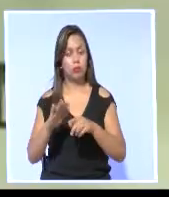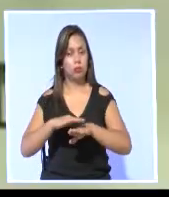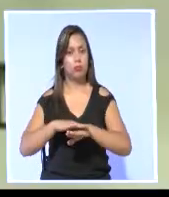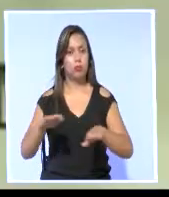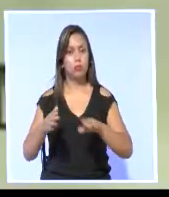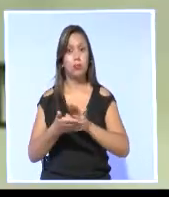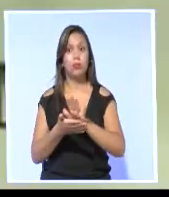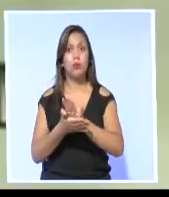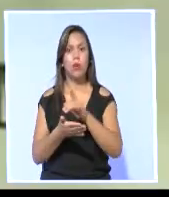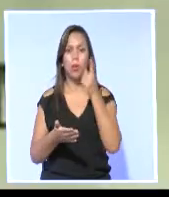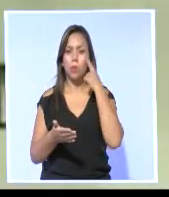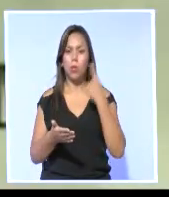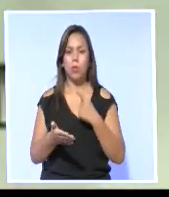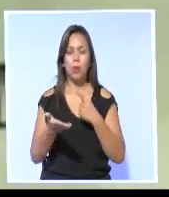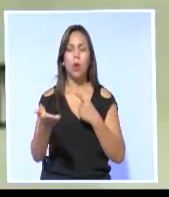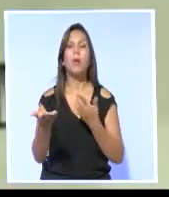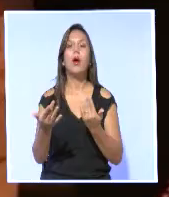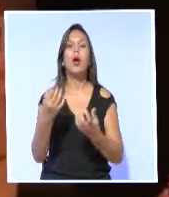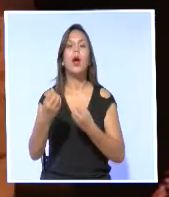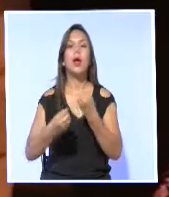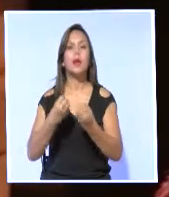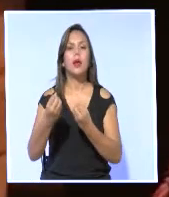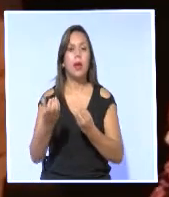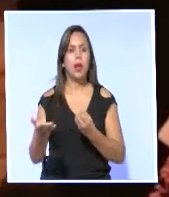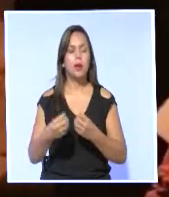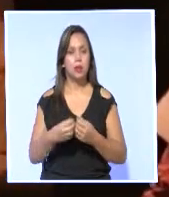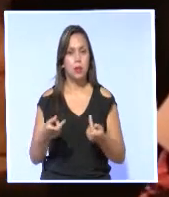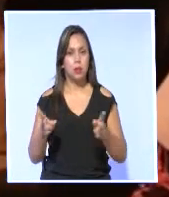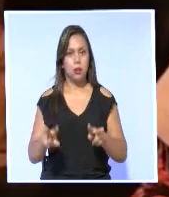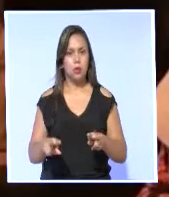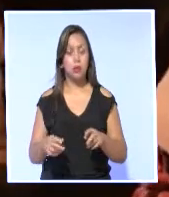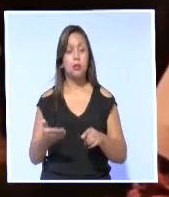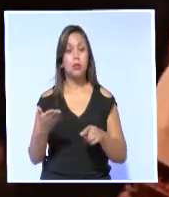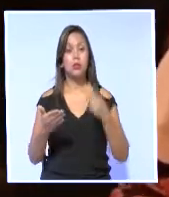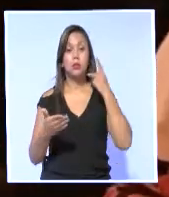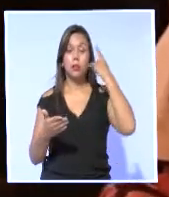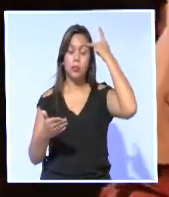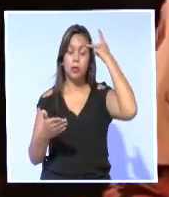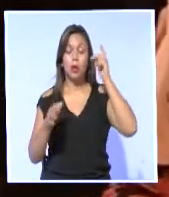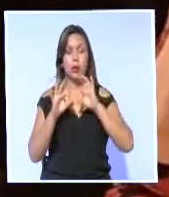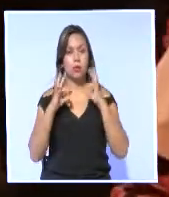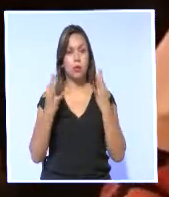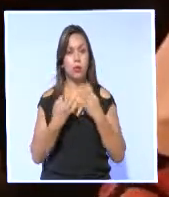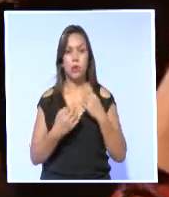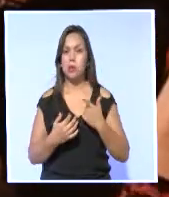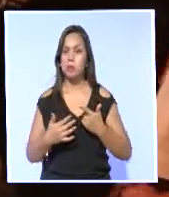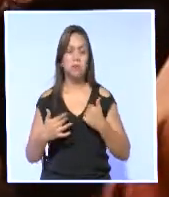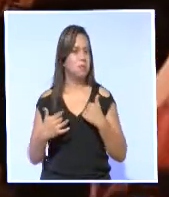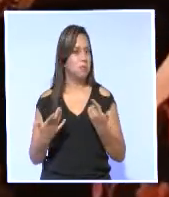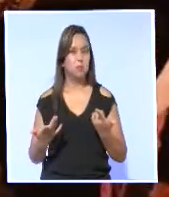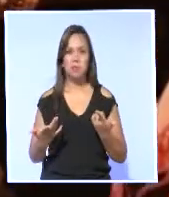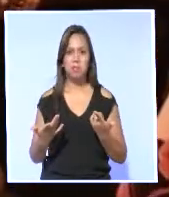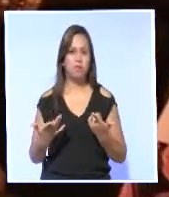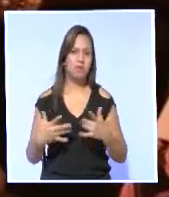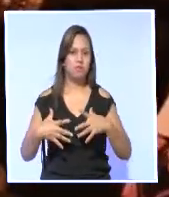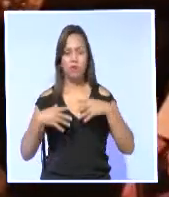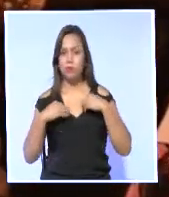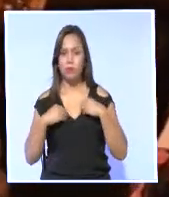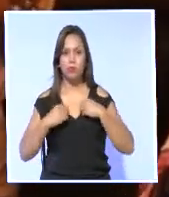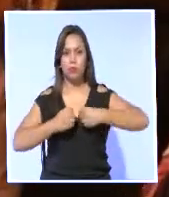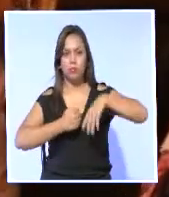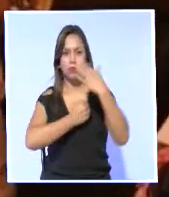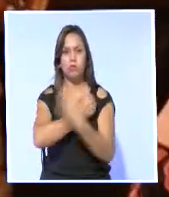colegio como evidencia de la lucha contra el abuso y la violencia. Sin embargo, los padres de familia no conformes con el cumplimiento de la sentencia